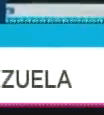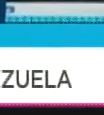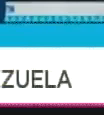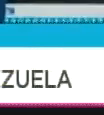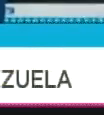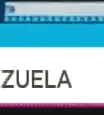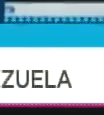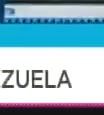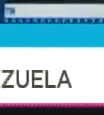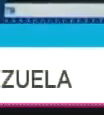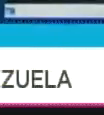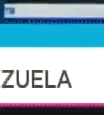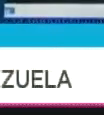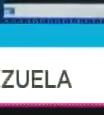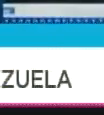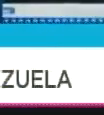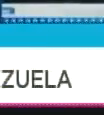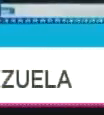residencia,